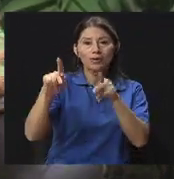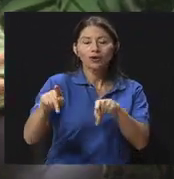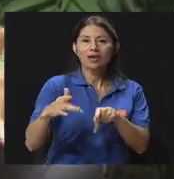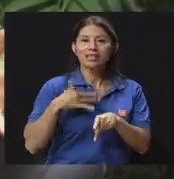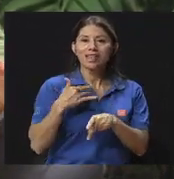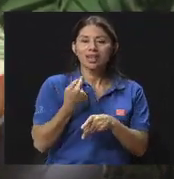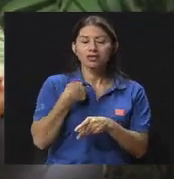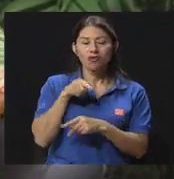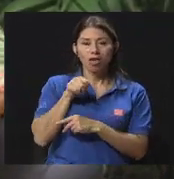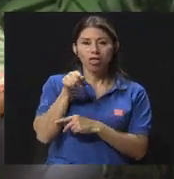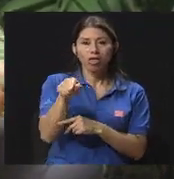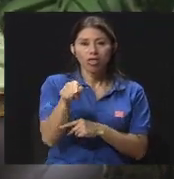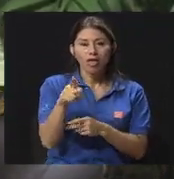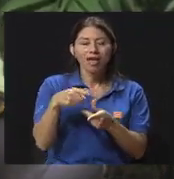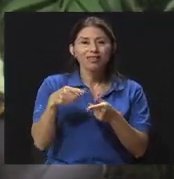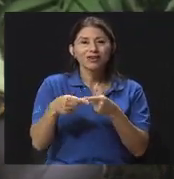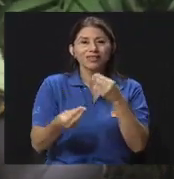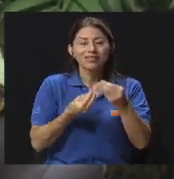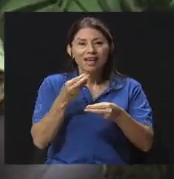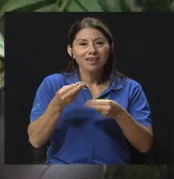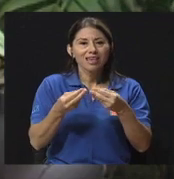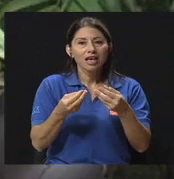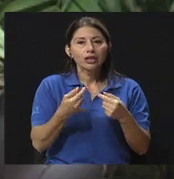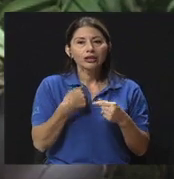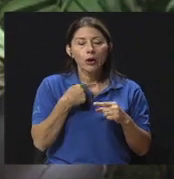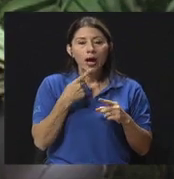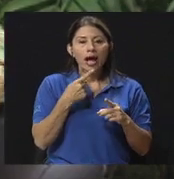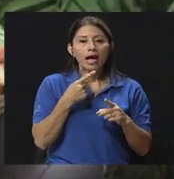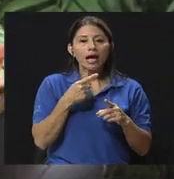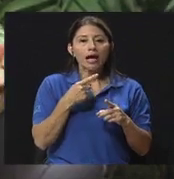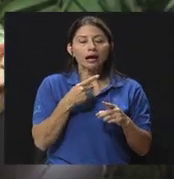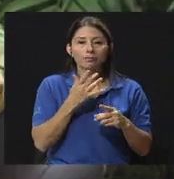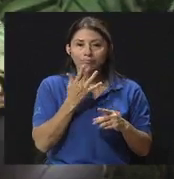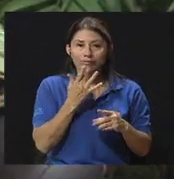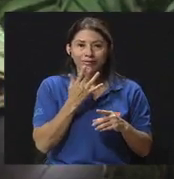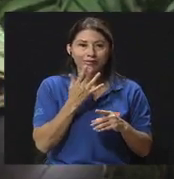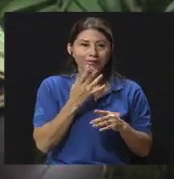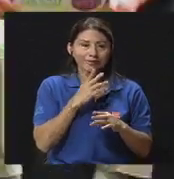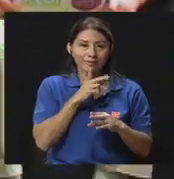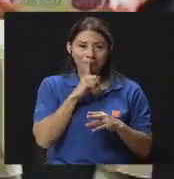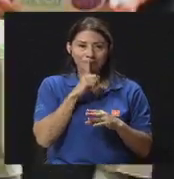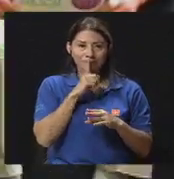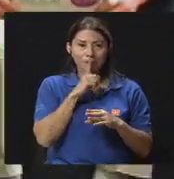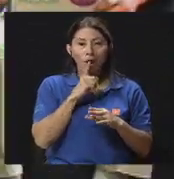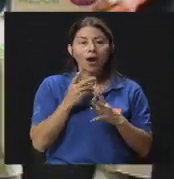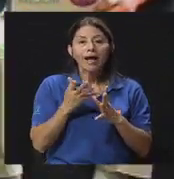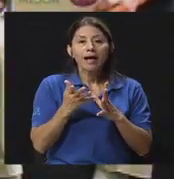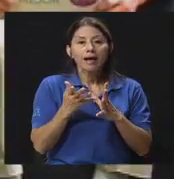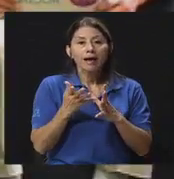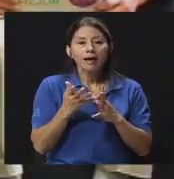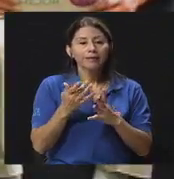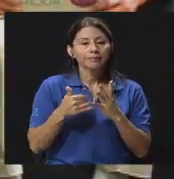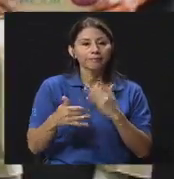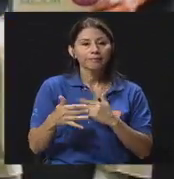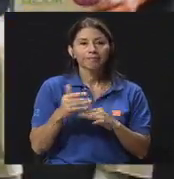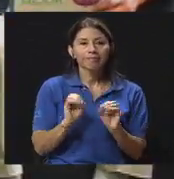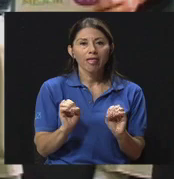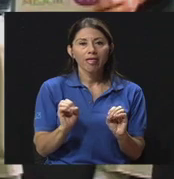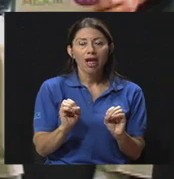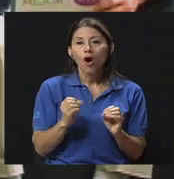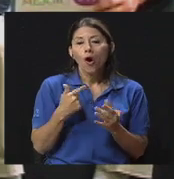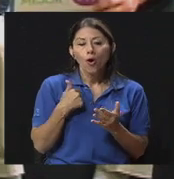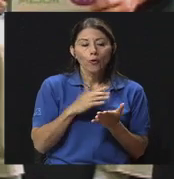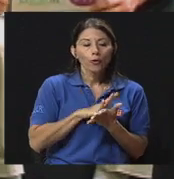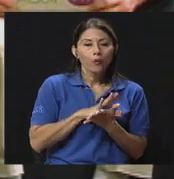Entonces, ahí empieza a quebrantarse. Entonces, ya no digo, ya no hablo, ya no interactuamos, ¿verdad? Ya no quiero pasarle el documento al otro. Me